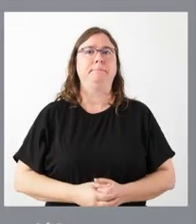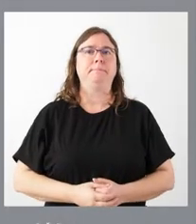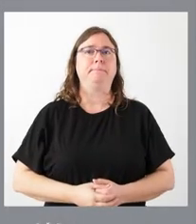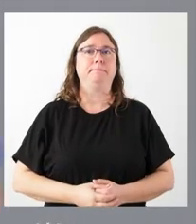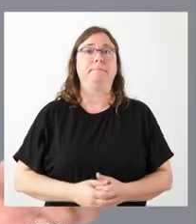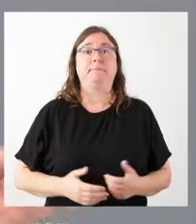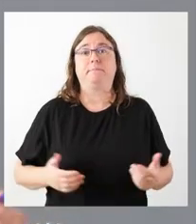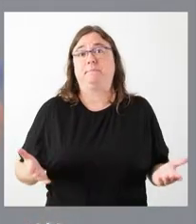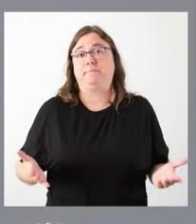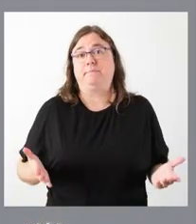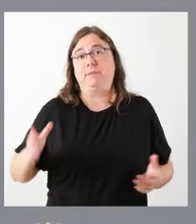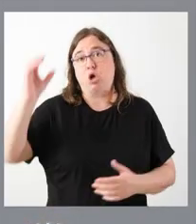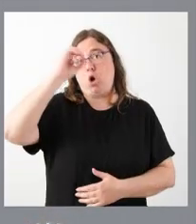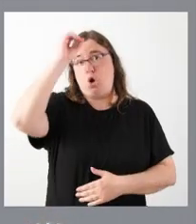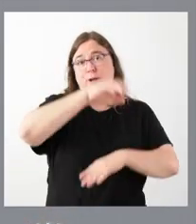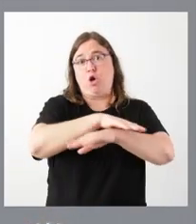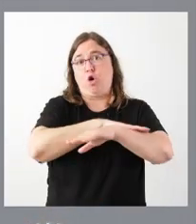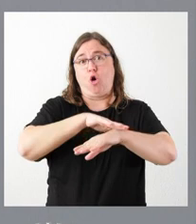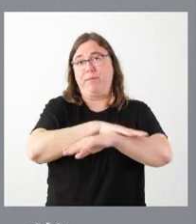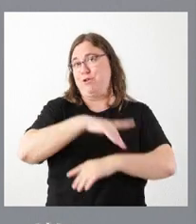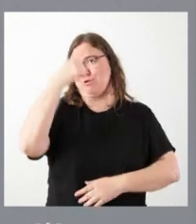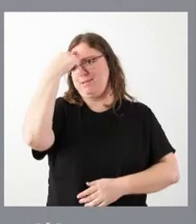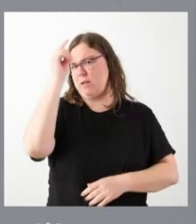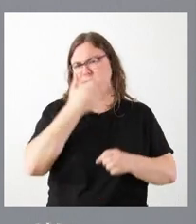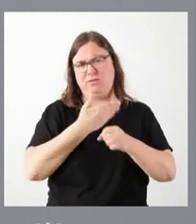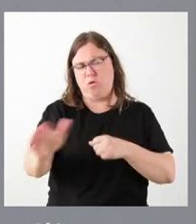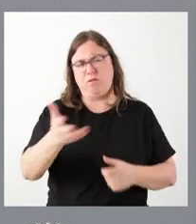Bueno, la posición del Gobierno la conocen ustedes sobradamente.